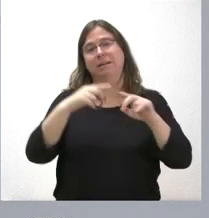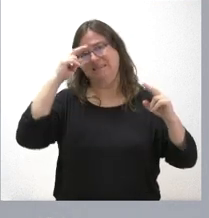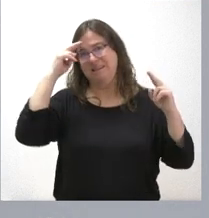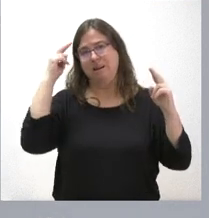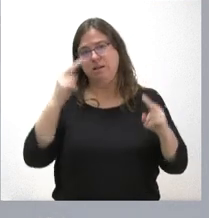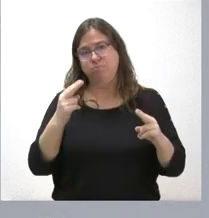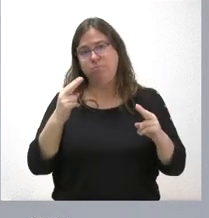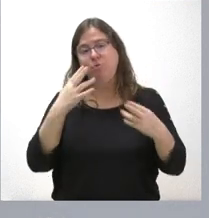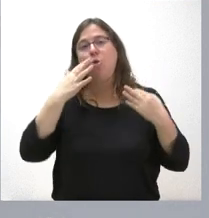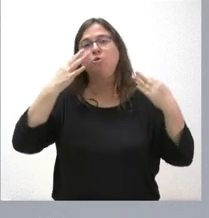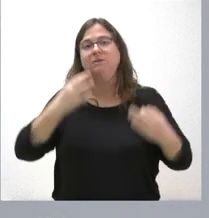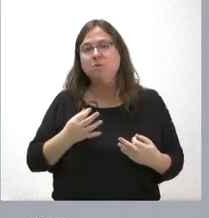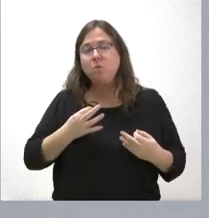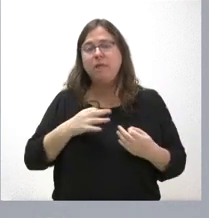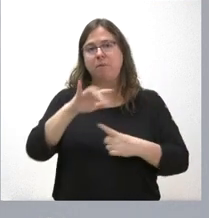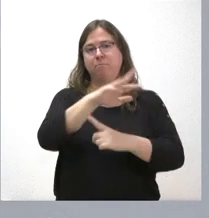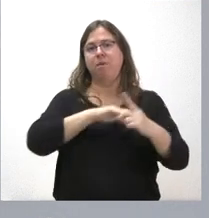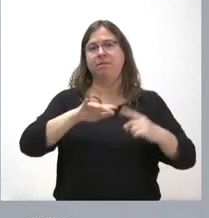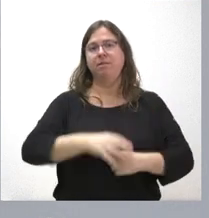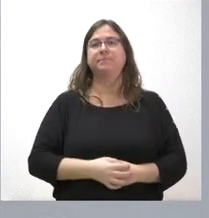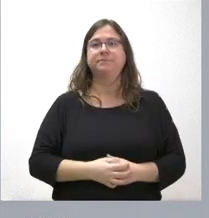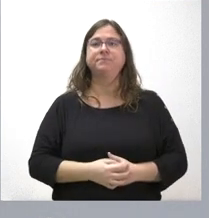a la seguridad de los valores ambientales del territorio